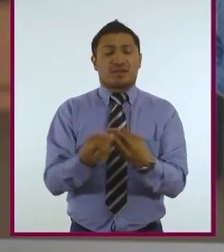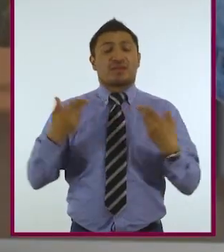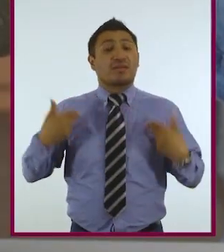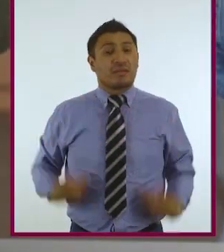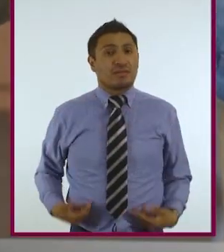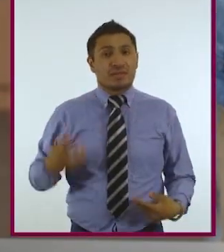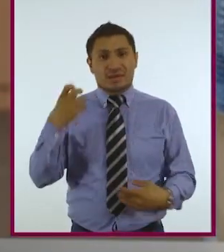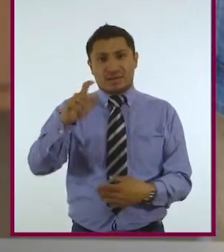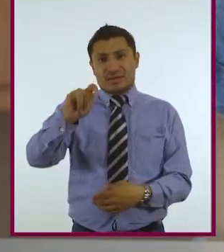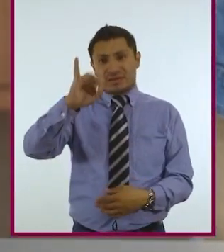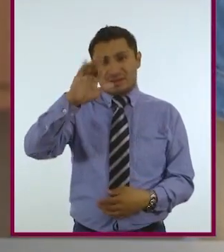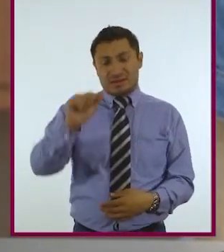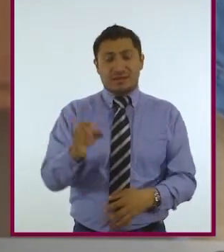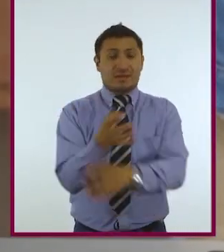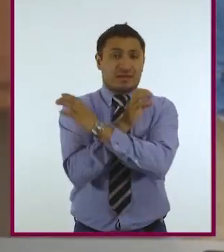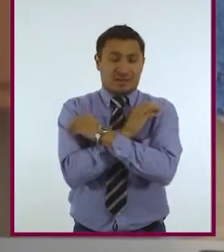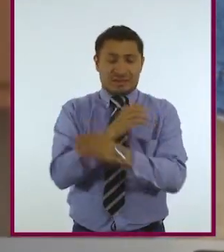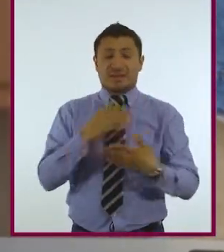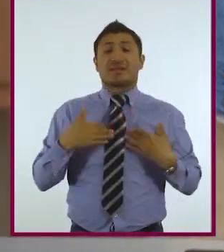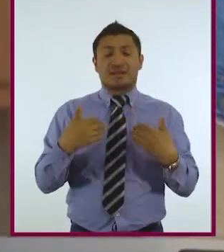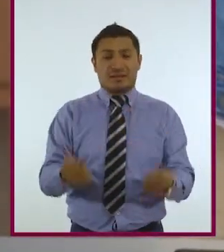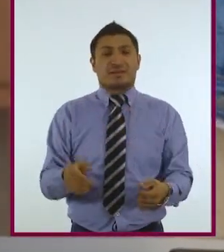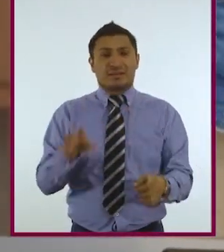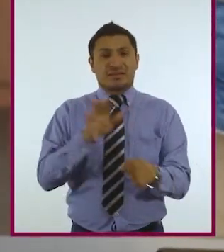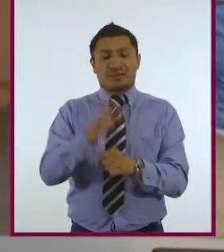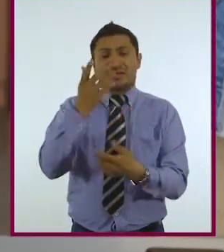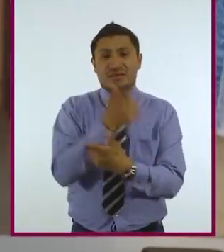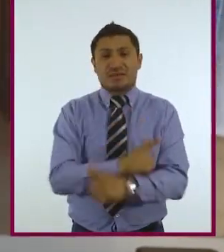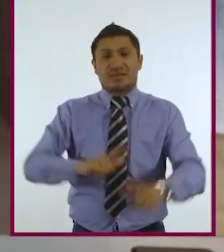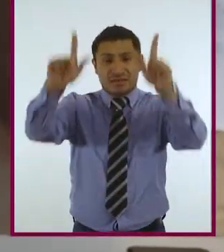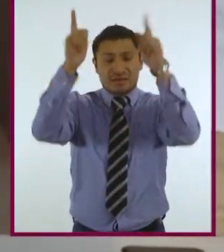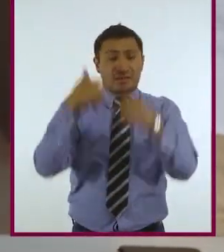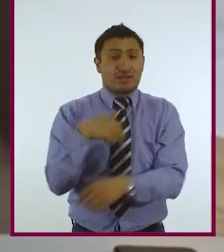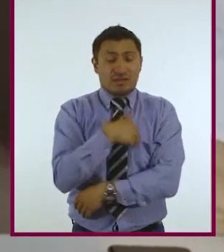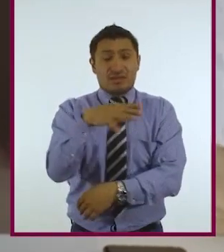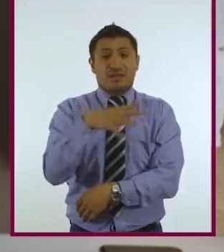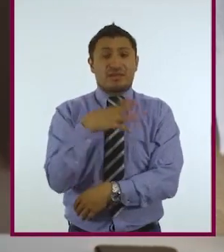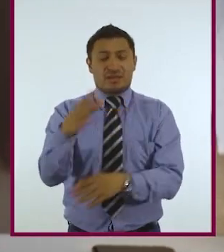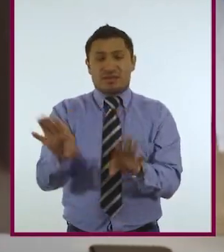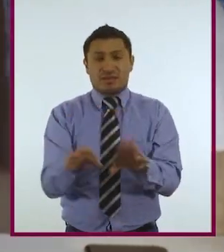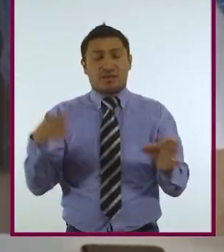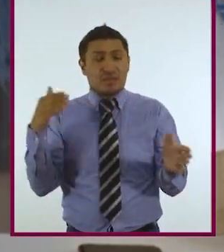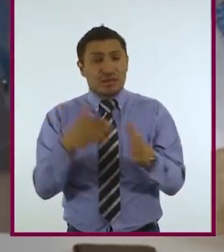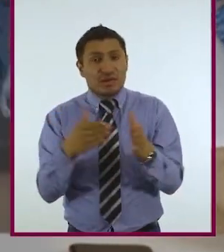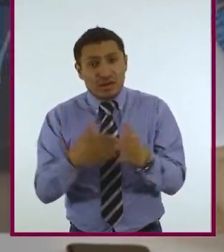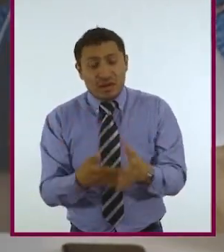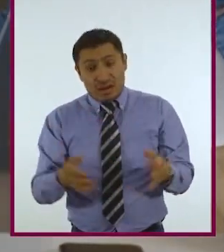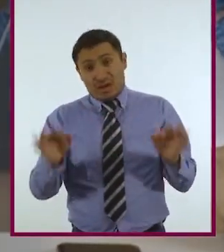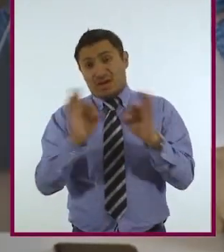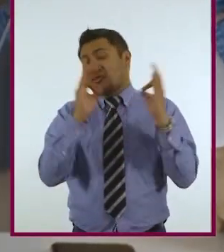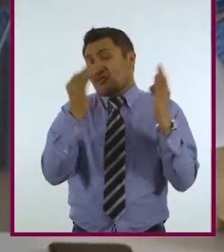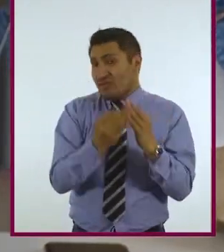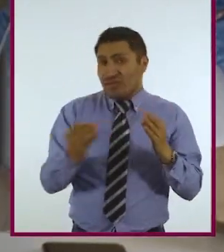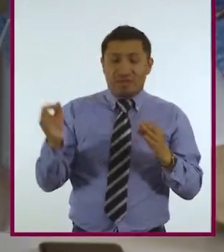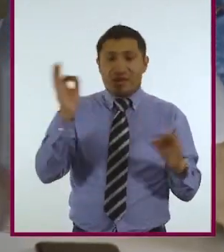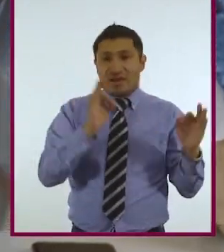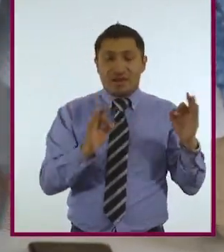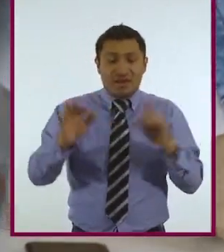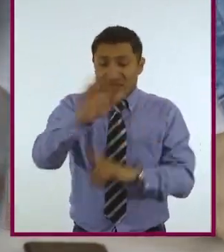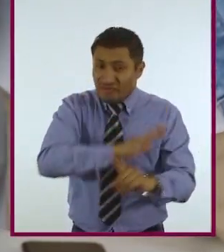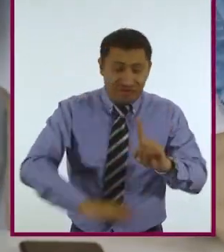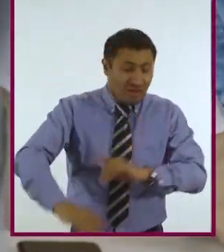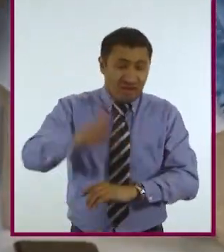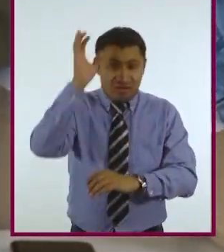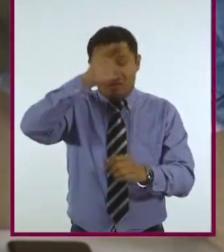La ética nos ha ayudado a entender que la libertad de la que gozamos los seres humanos está limitada por el medio físico y cultural en que nos